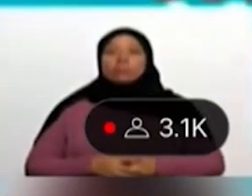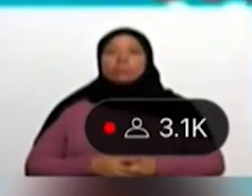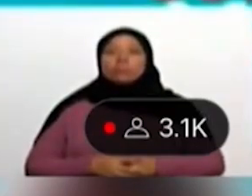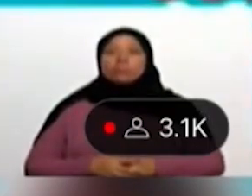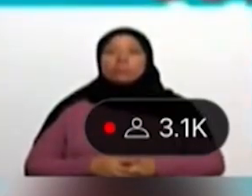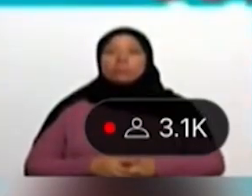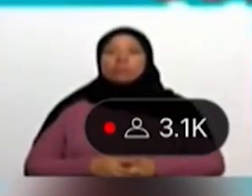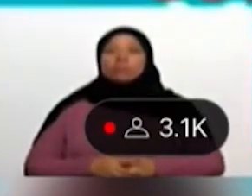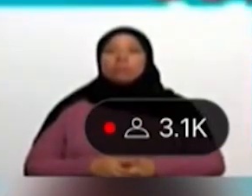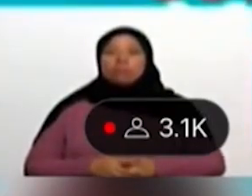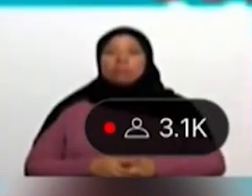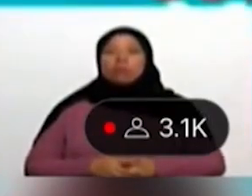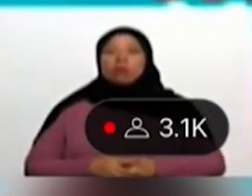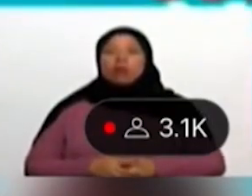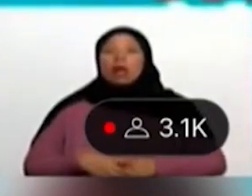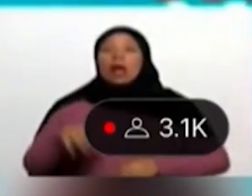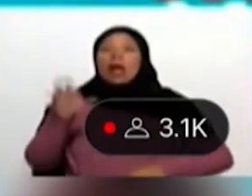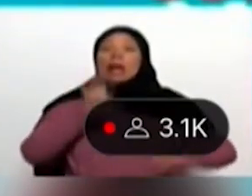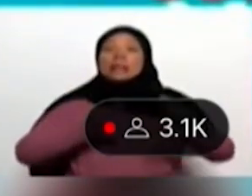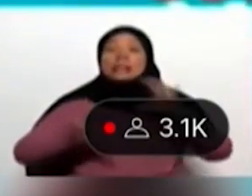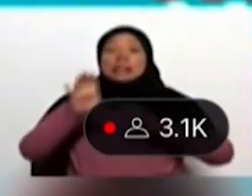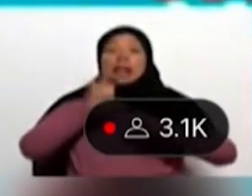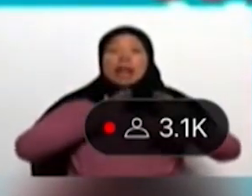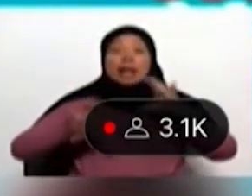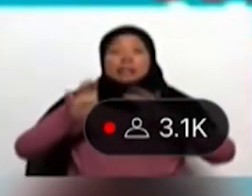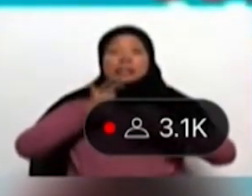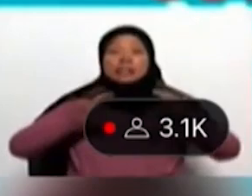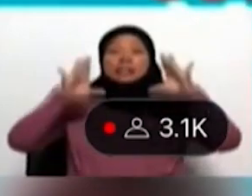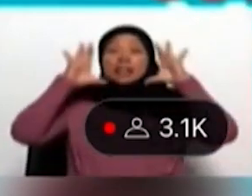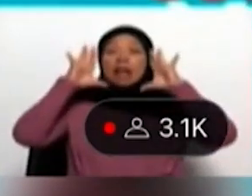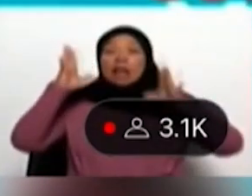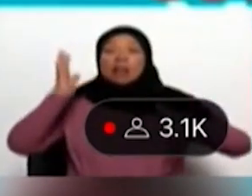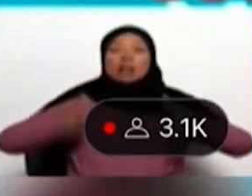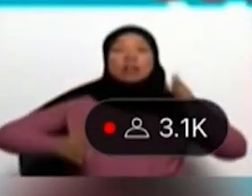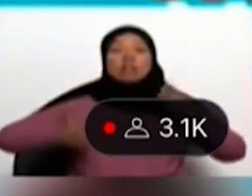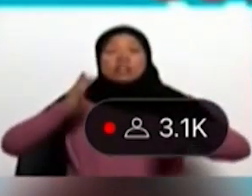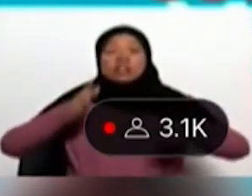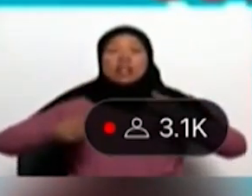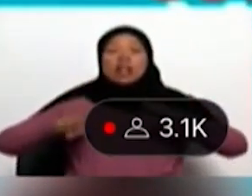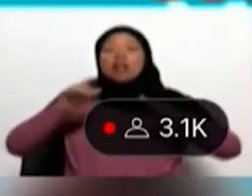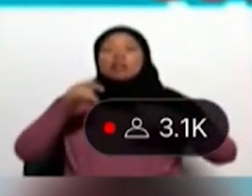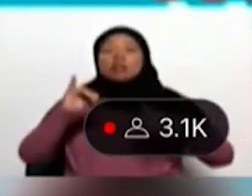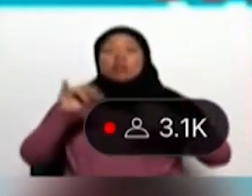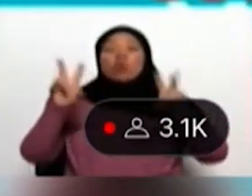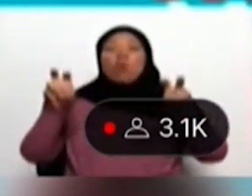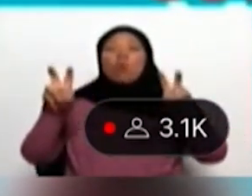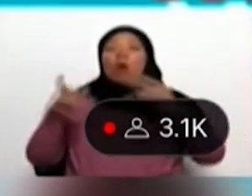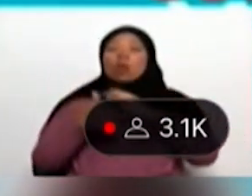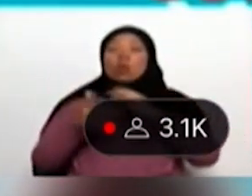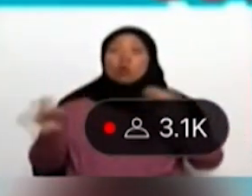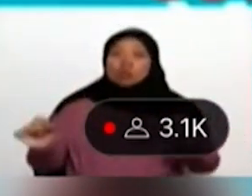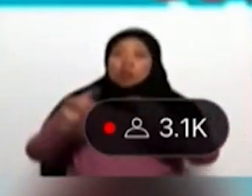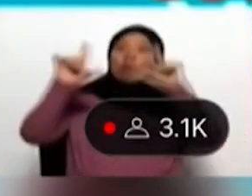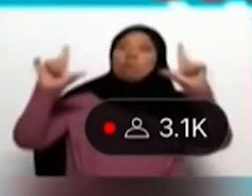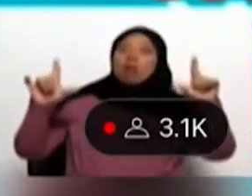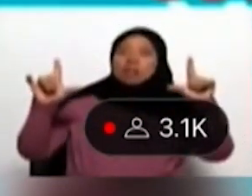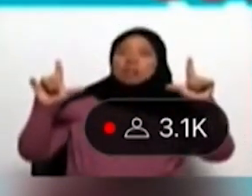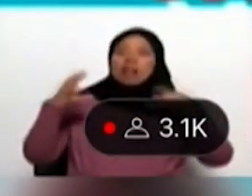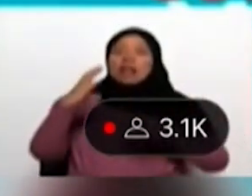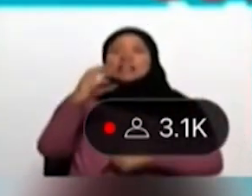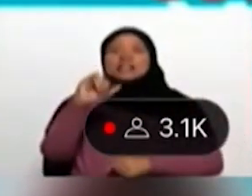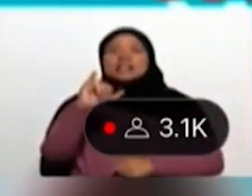Llega Sira, la inteligencia artificial. Habrá muchas sorpresas con la inteligencia artificial que llegó para quedarse.